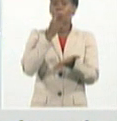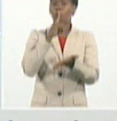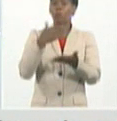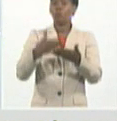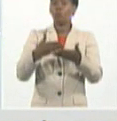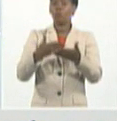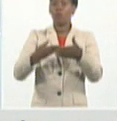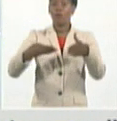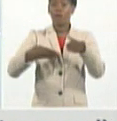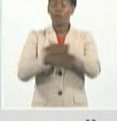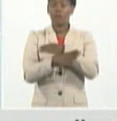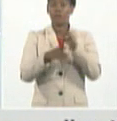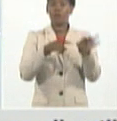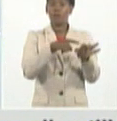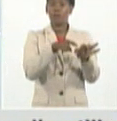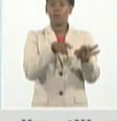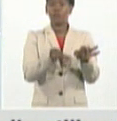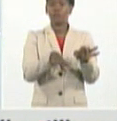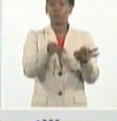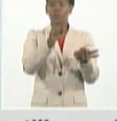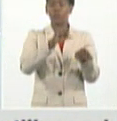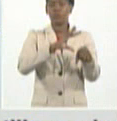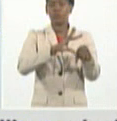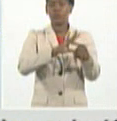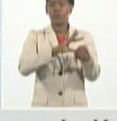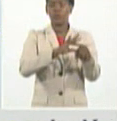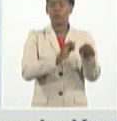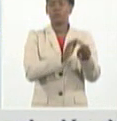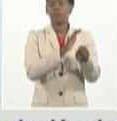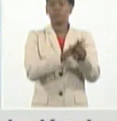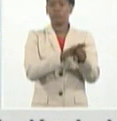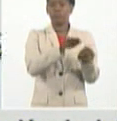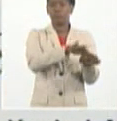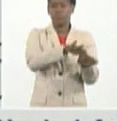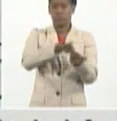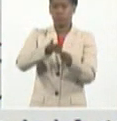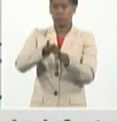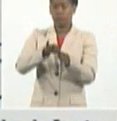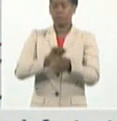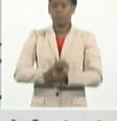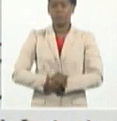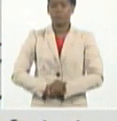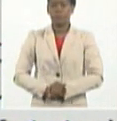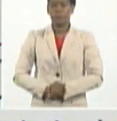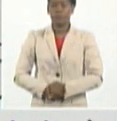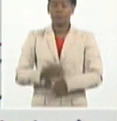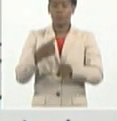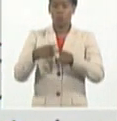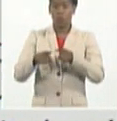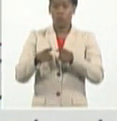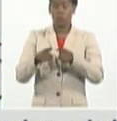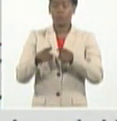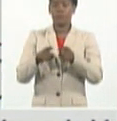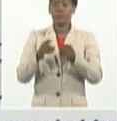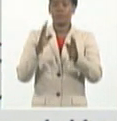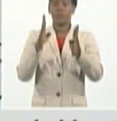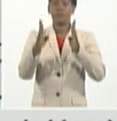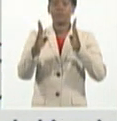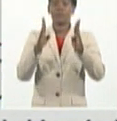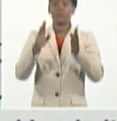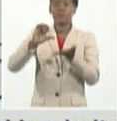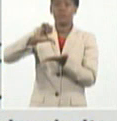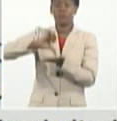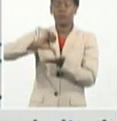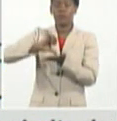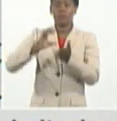en unos estudios que se estaban realizando. El centro del país, también complejo,